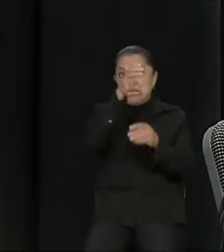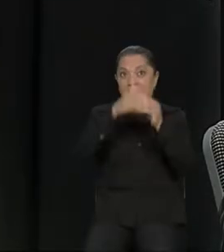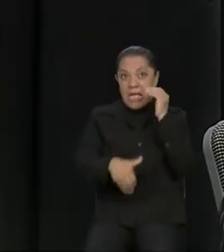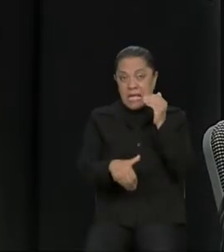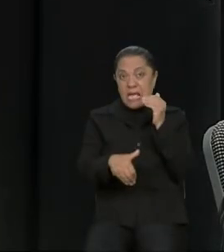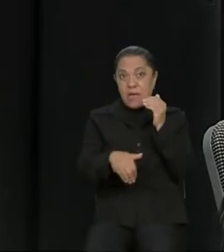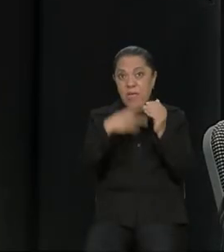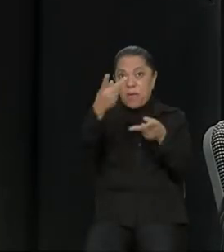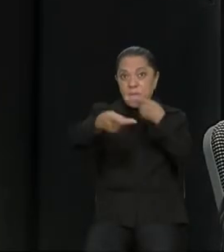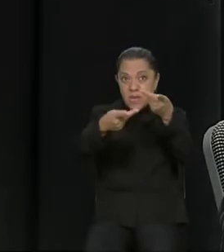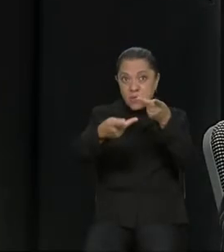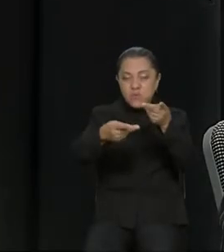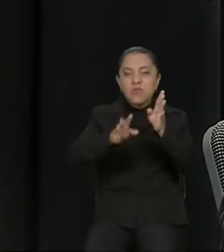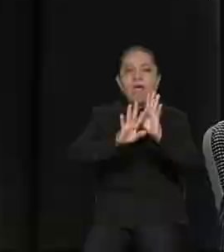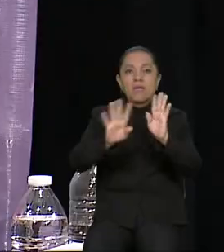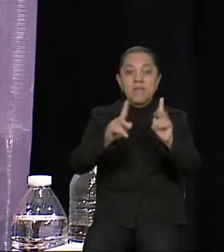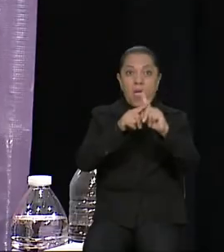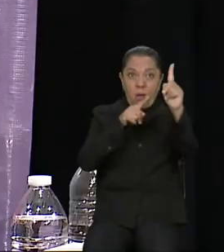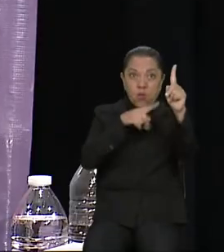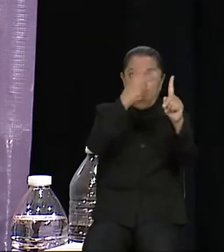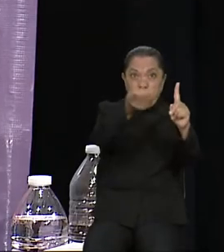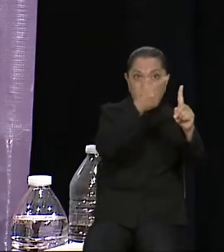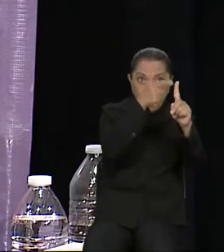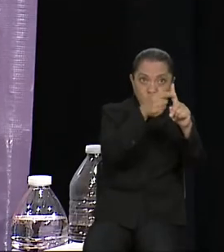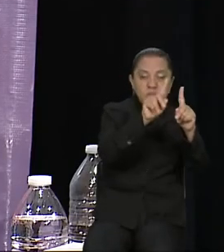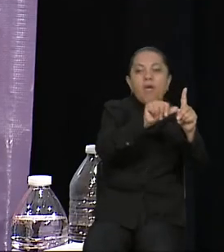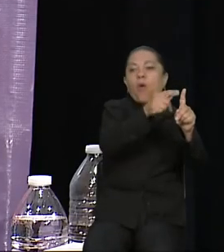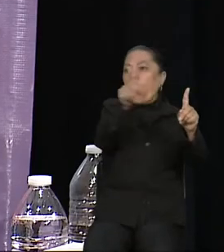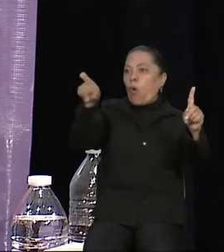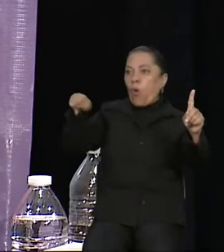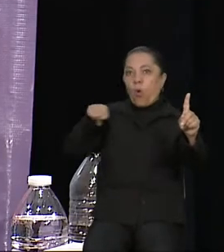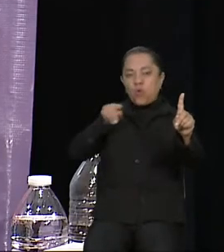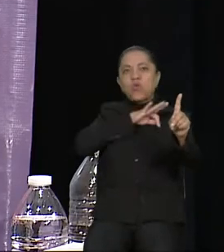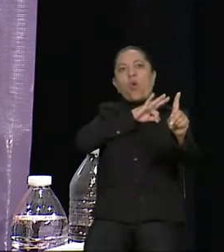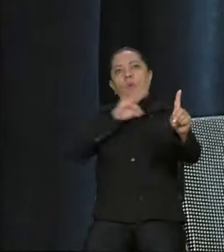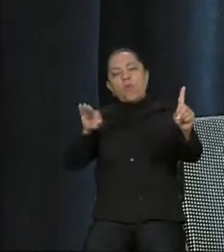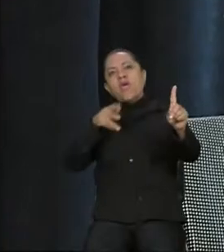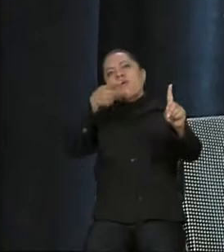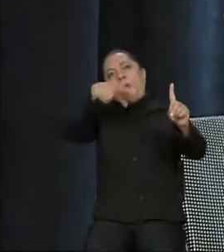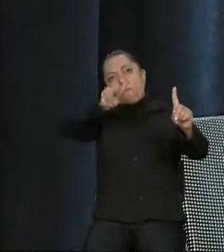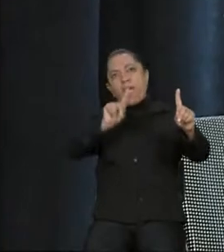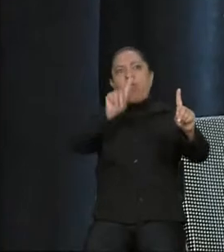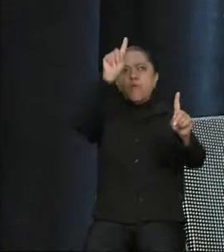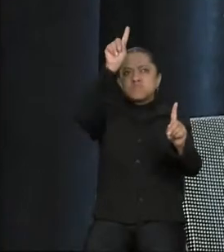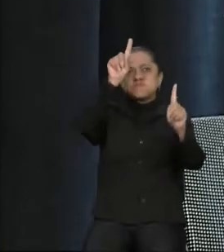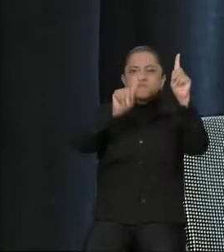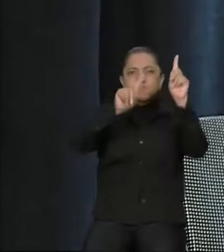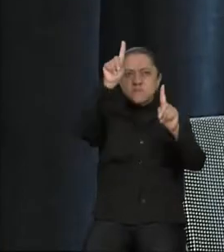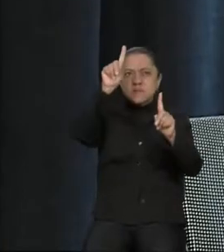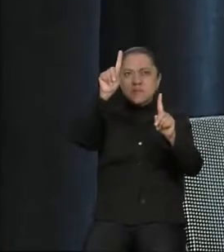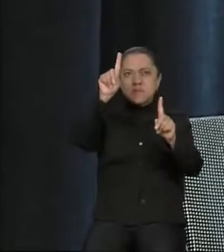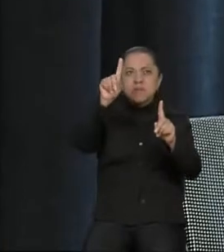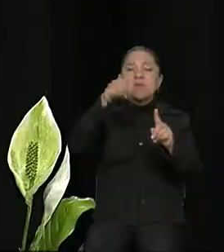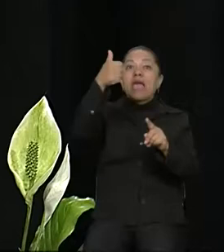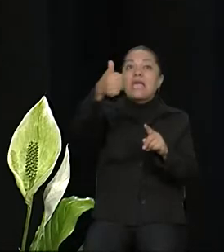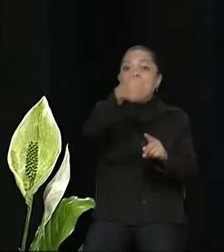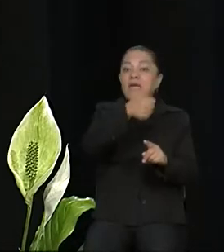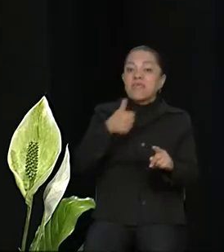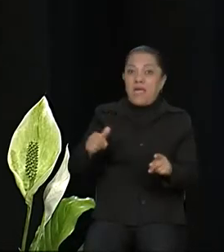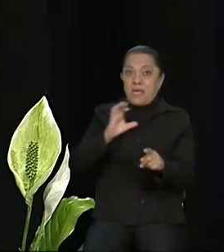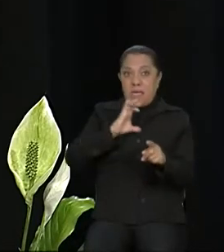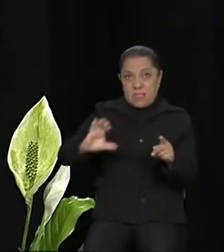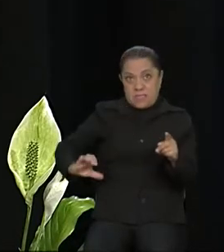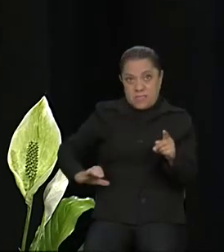réplica, de confrontación para el contraste de sus ideas. Cada candidata, cada candidato, contará